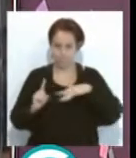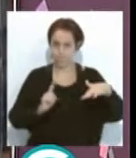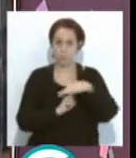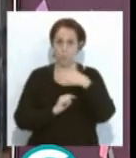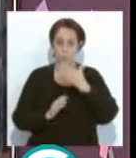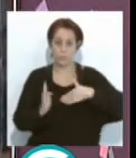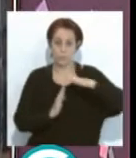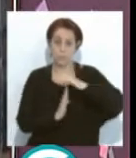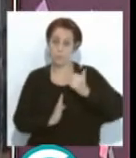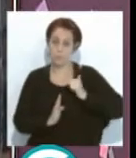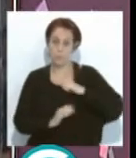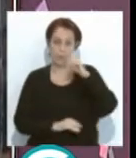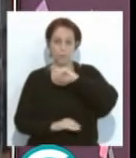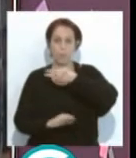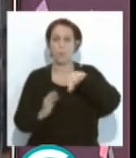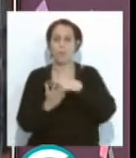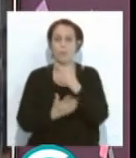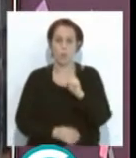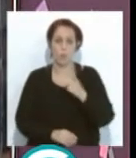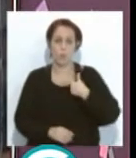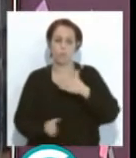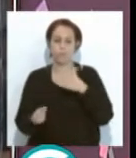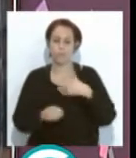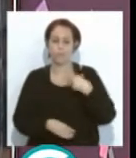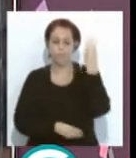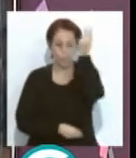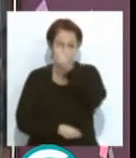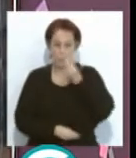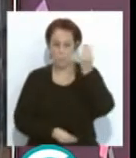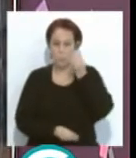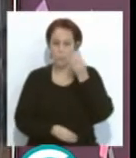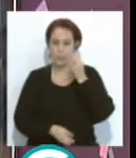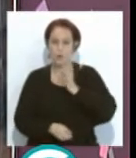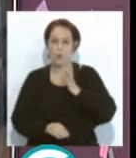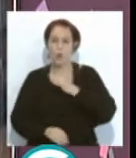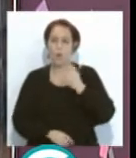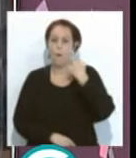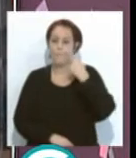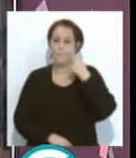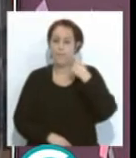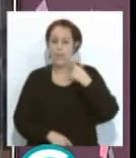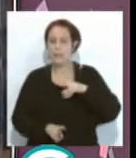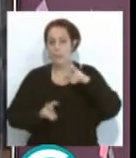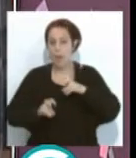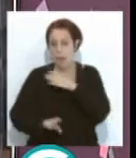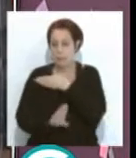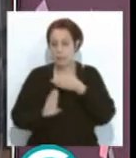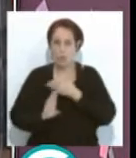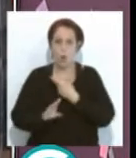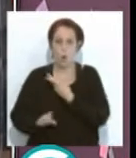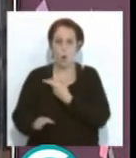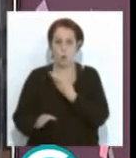en 2021, pues es momento de repensar o reconsiderar algunas de las cuestiones que hasta ahora habían sido